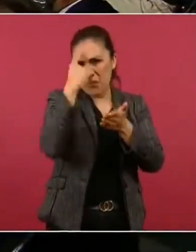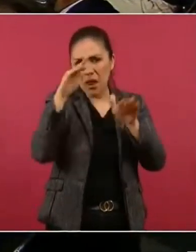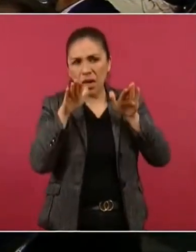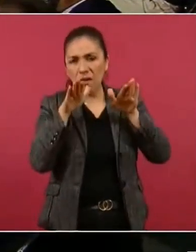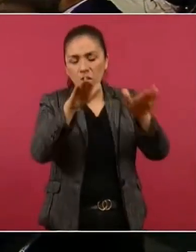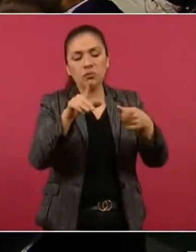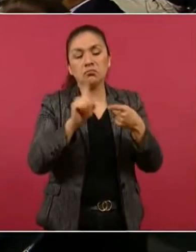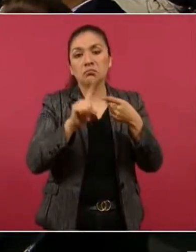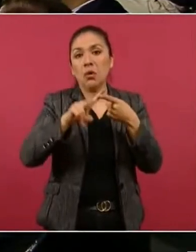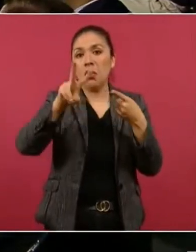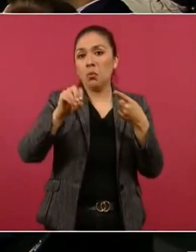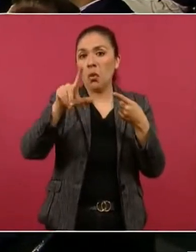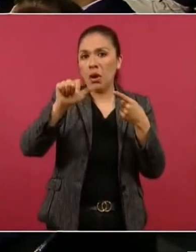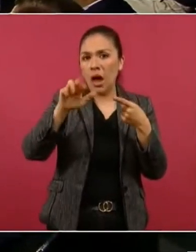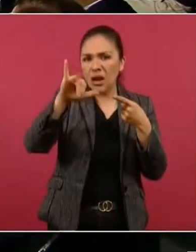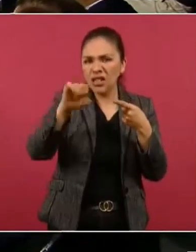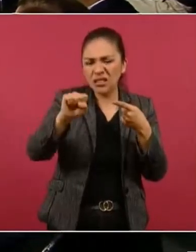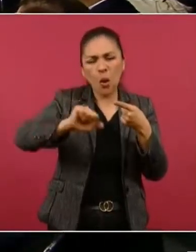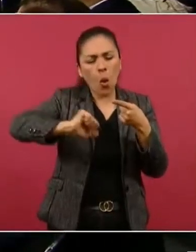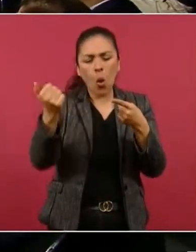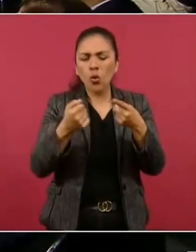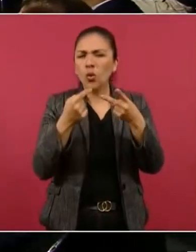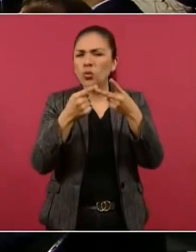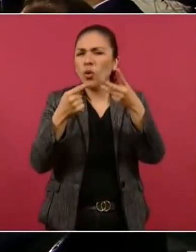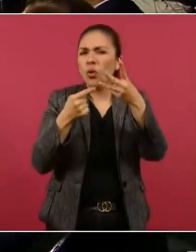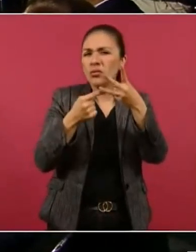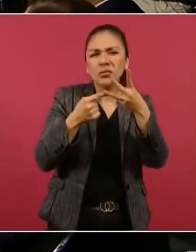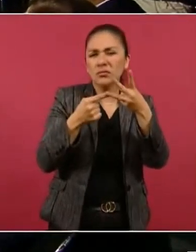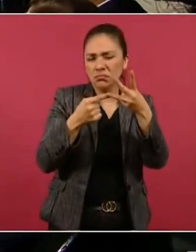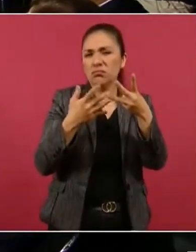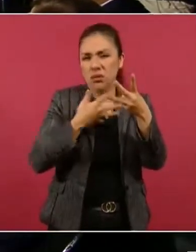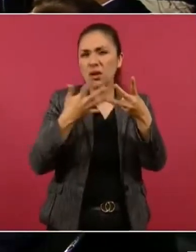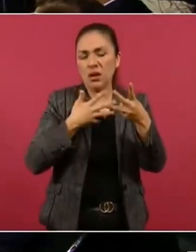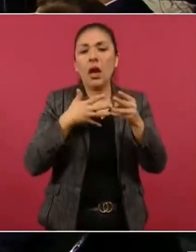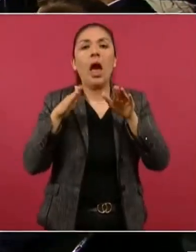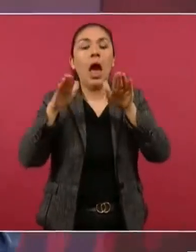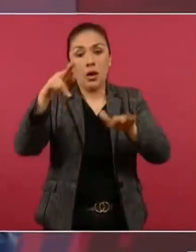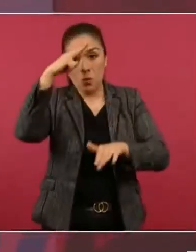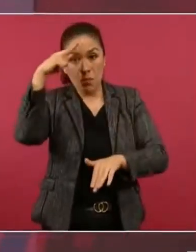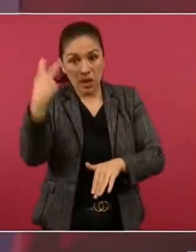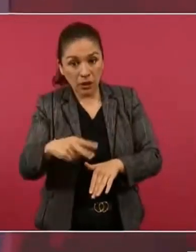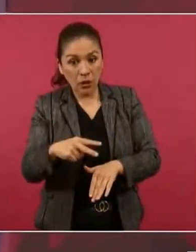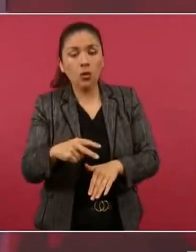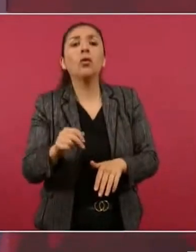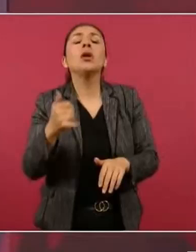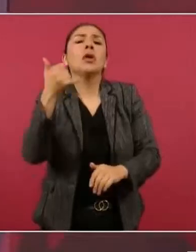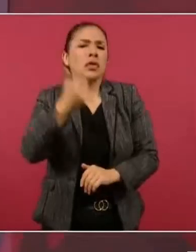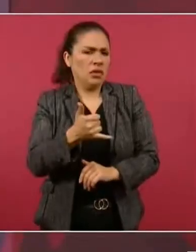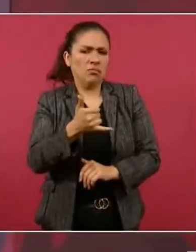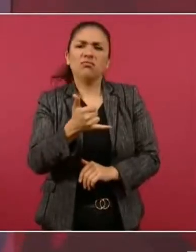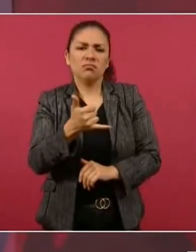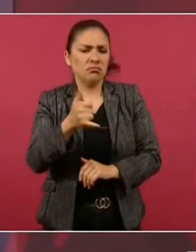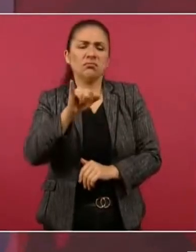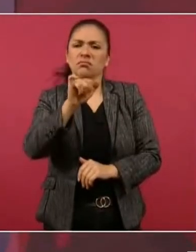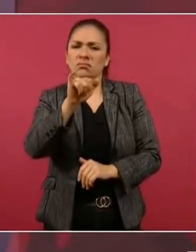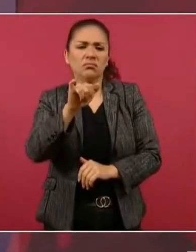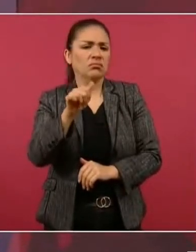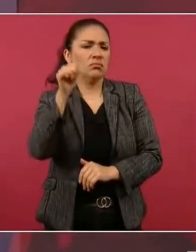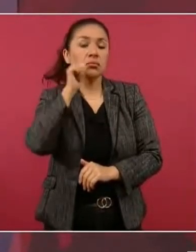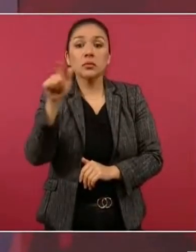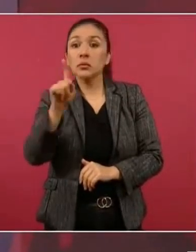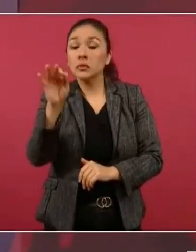cuántas? Volaris y dos más. ¿Aeroméxico también? Sí, Aeroméxico. Y se va a devolver, si ya